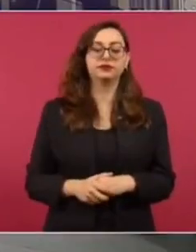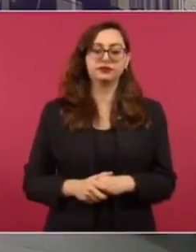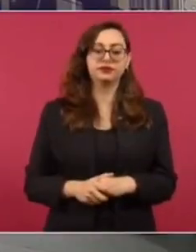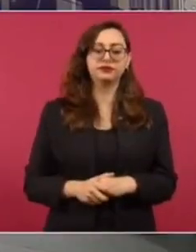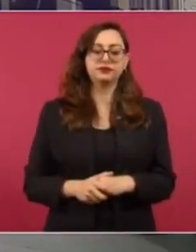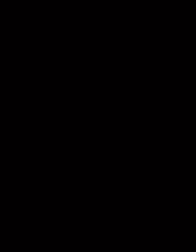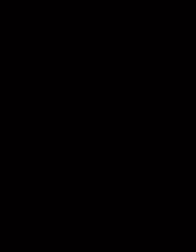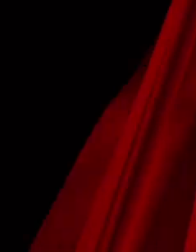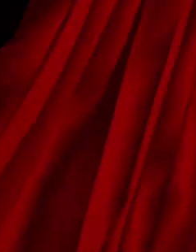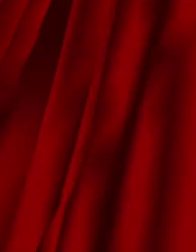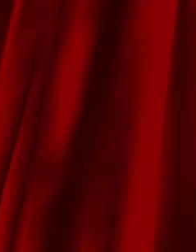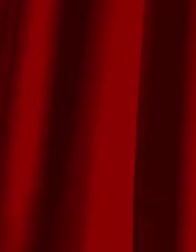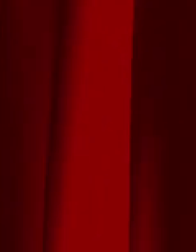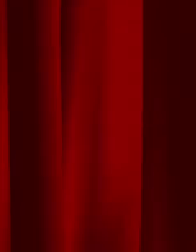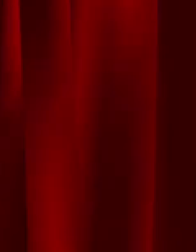Bueno, ya. Bueno, el próximo ¡Suscríbete! ¡Suscríbete! ¡Suscríbete! ¡Suscríbete! ¡Suscríbete!